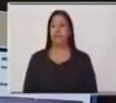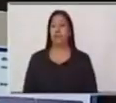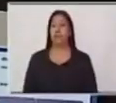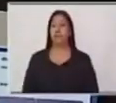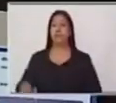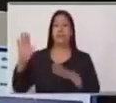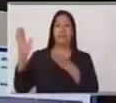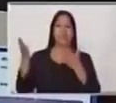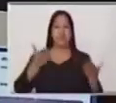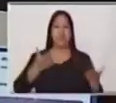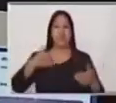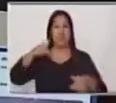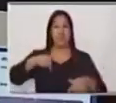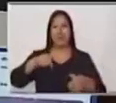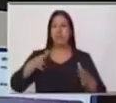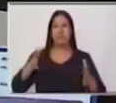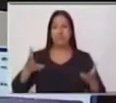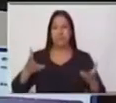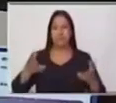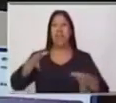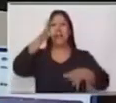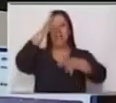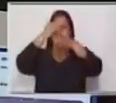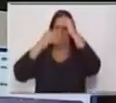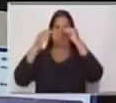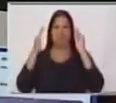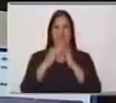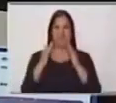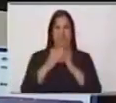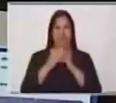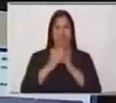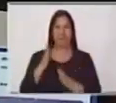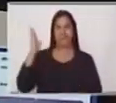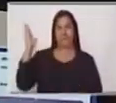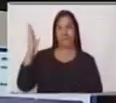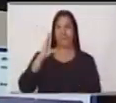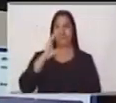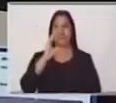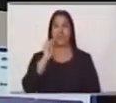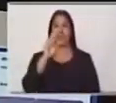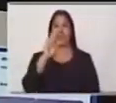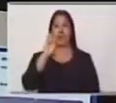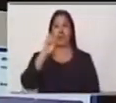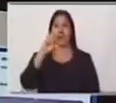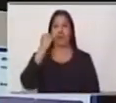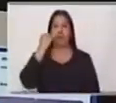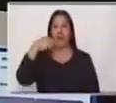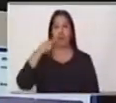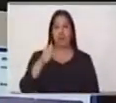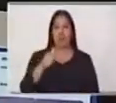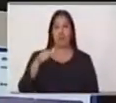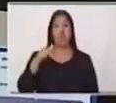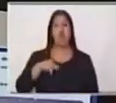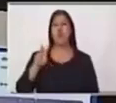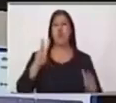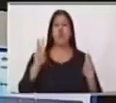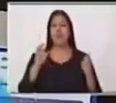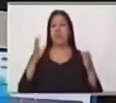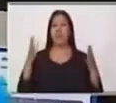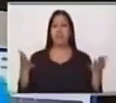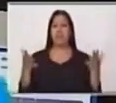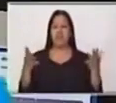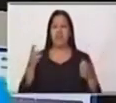Bienvenidos a este espacio educativo Aprendo en Casa. Soy Carolina Estrada y en esta oportunidad desarrollaré el tema